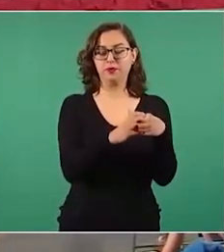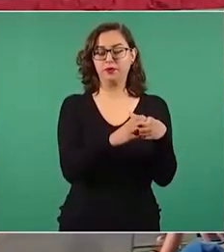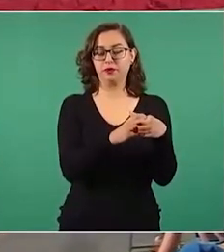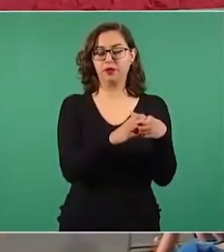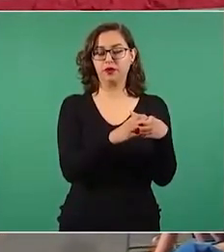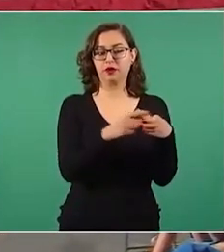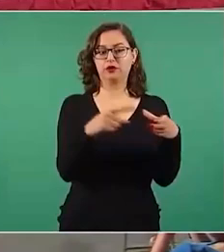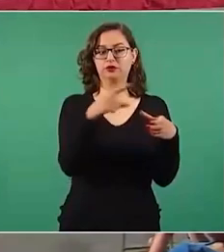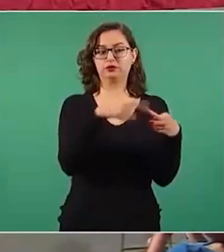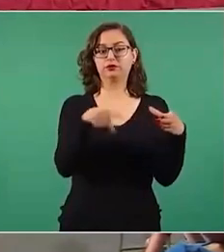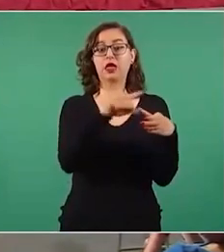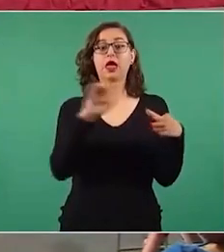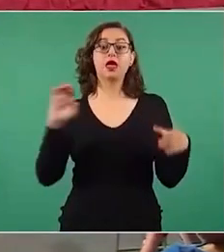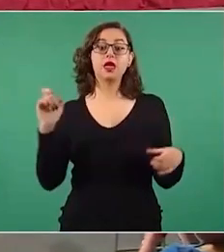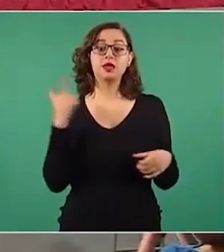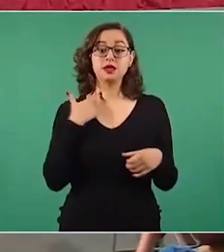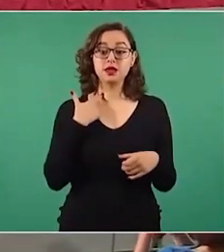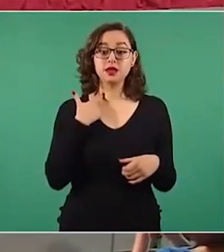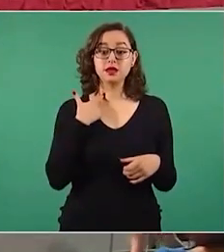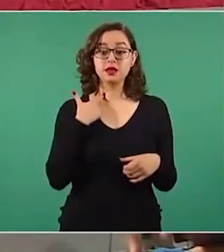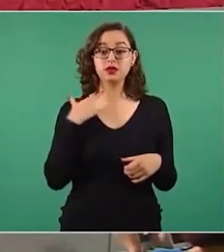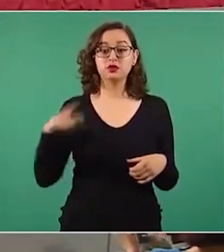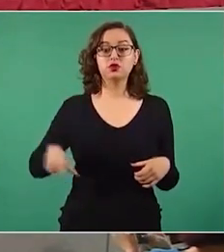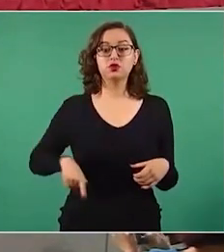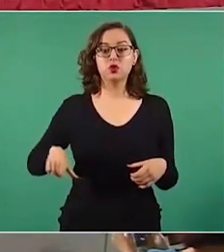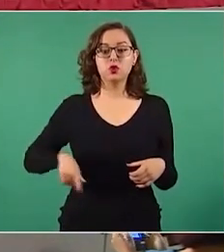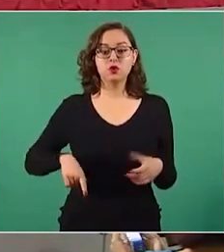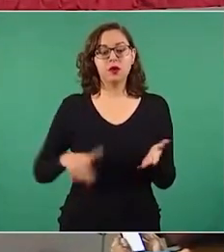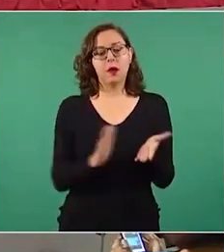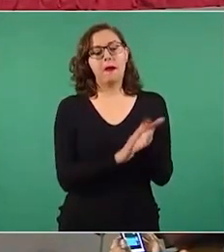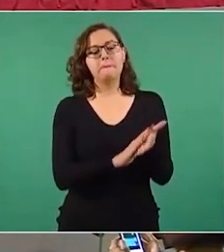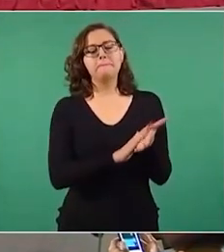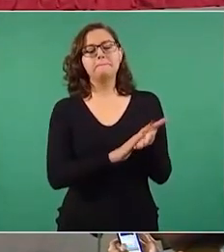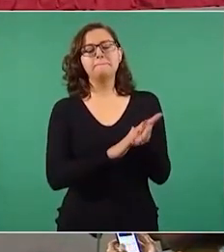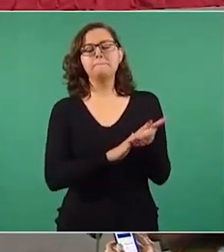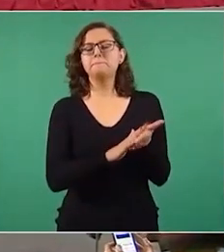el gobierno anterior les condonaron mil